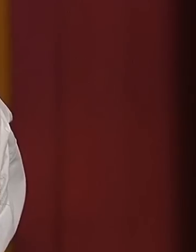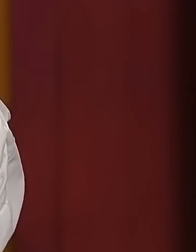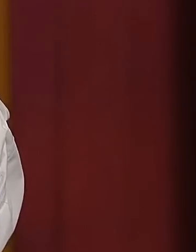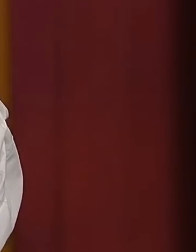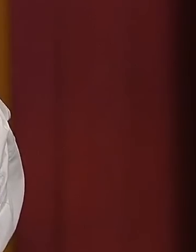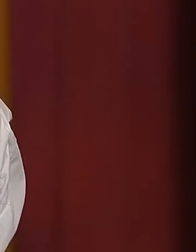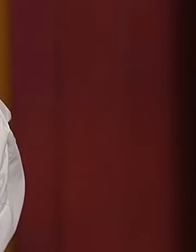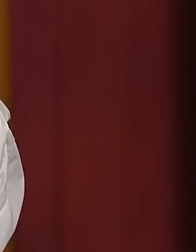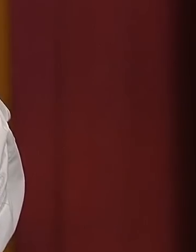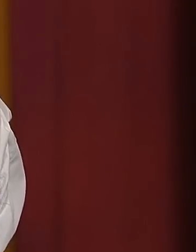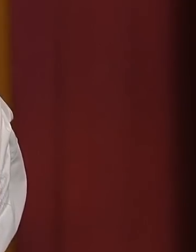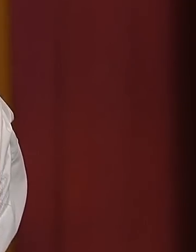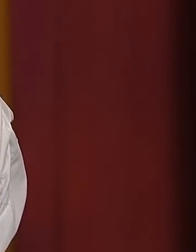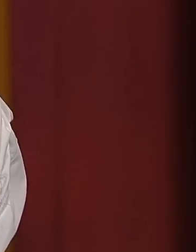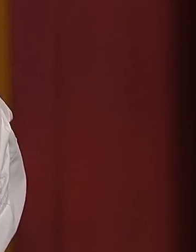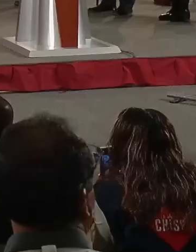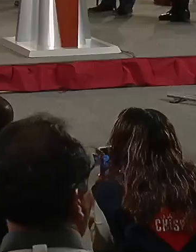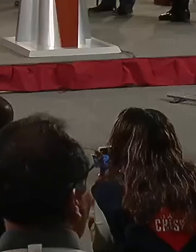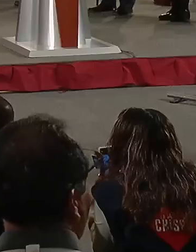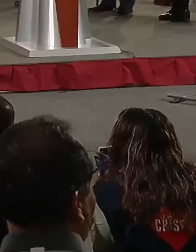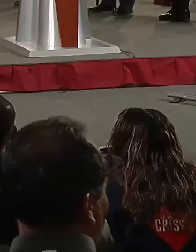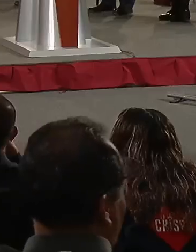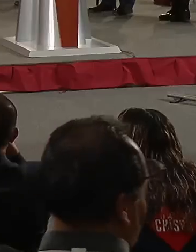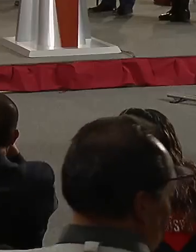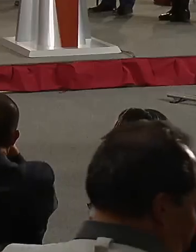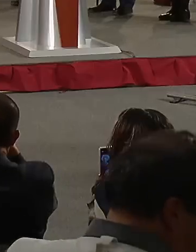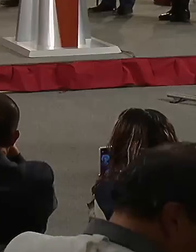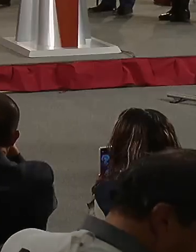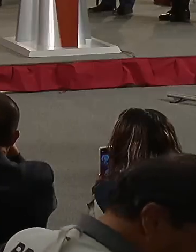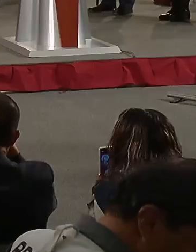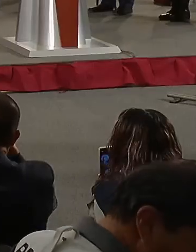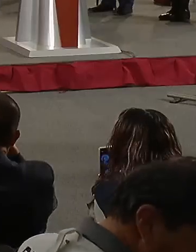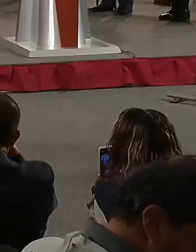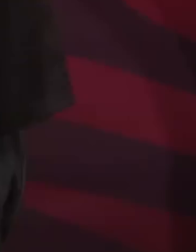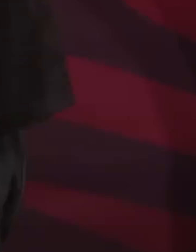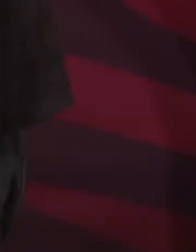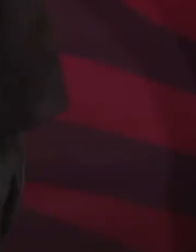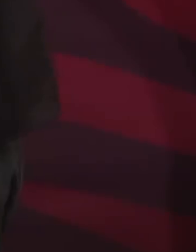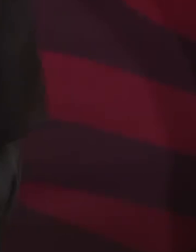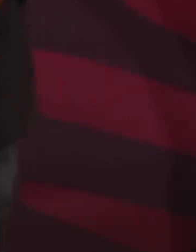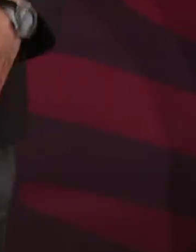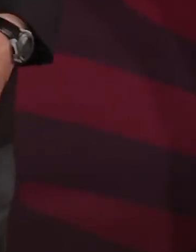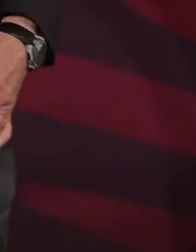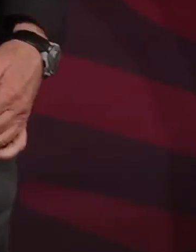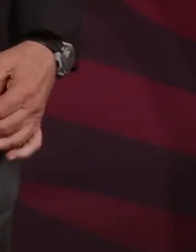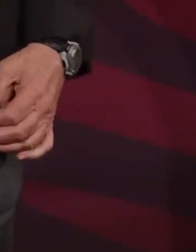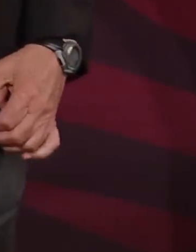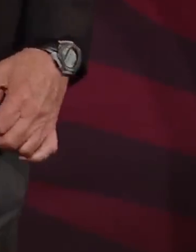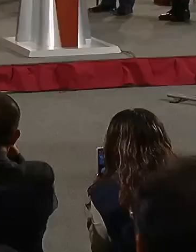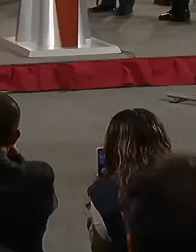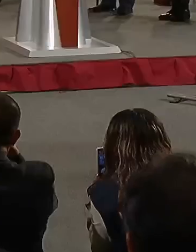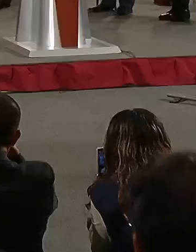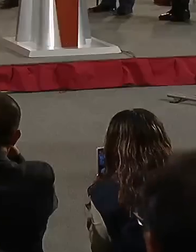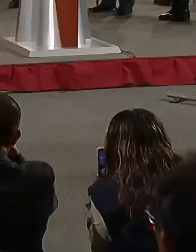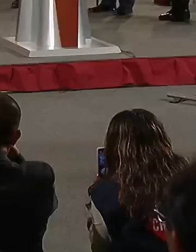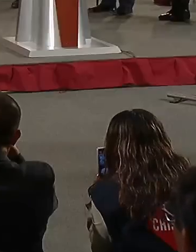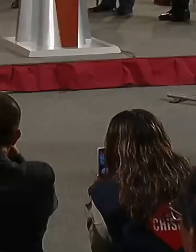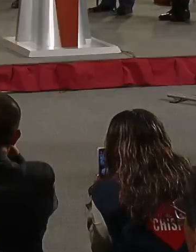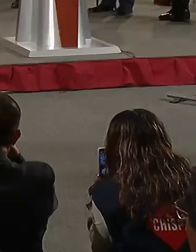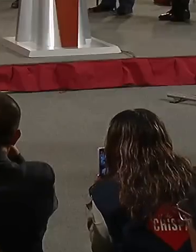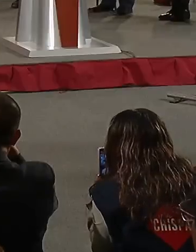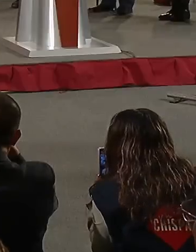Qué bueno que estamos ahora vacunándonos. Seguimos con la palabra, señor presidente.